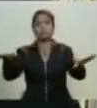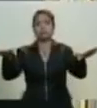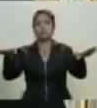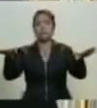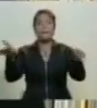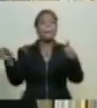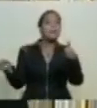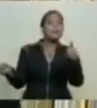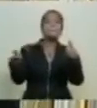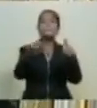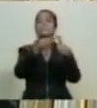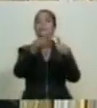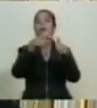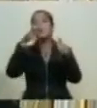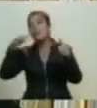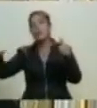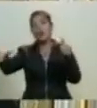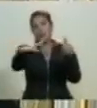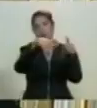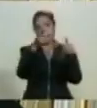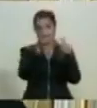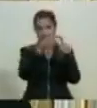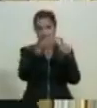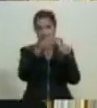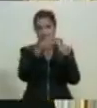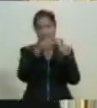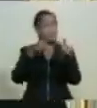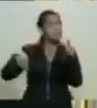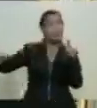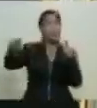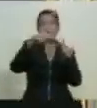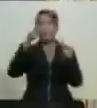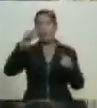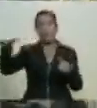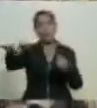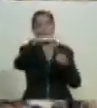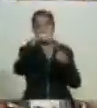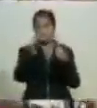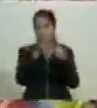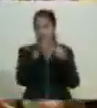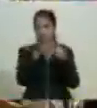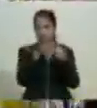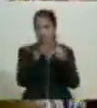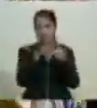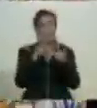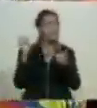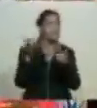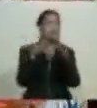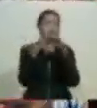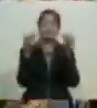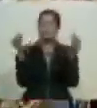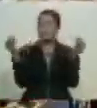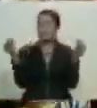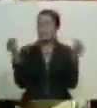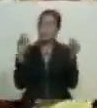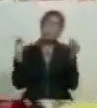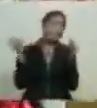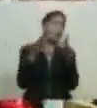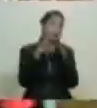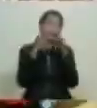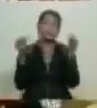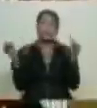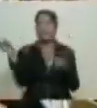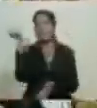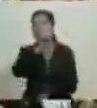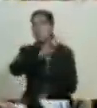primero para el pueblo para todo el pueblo para todos para todo el pueblo